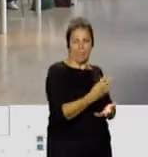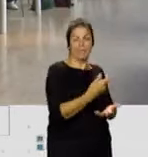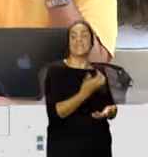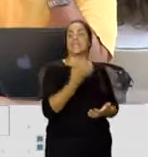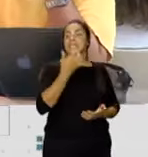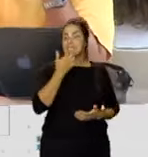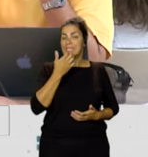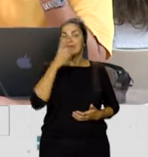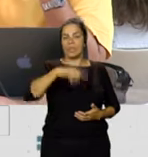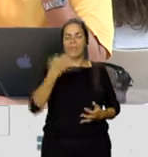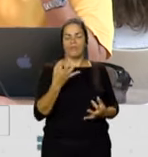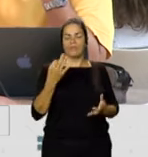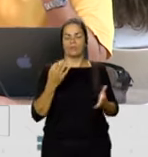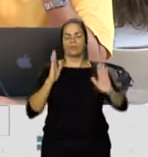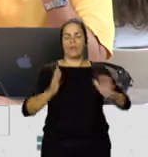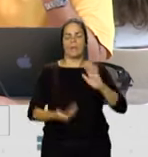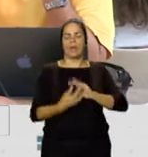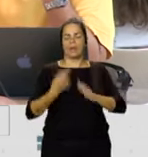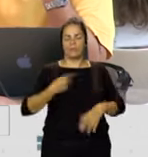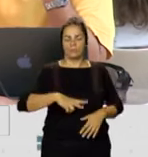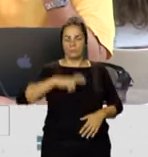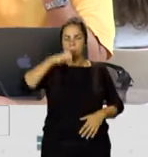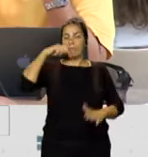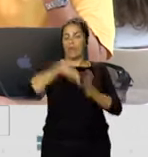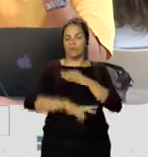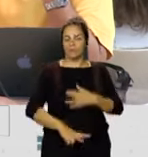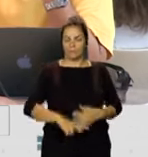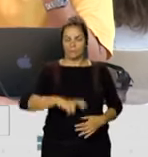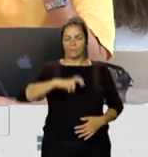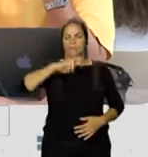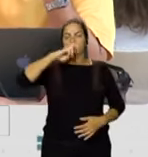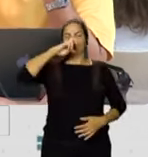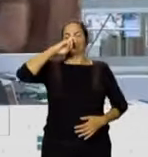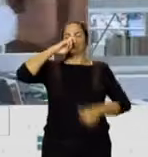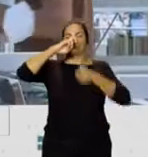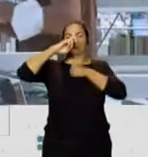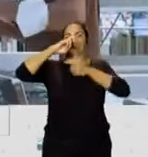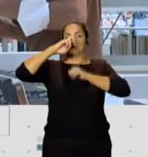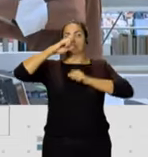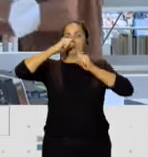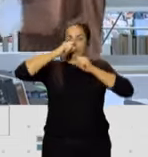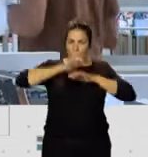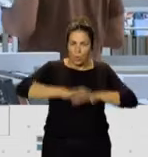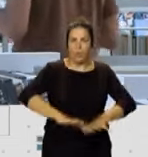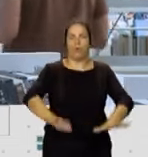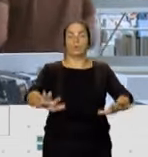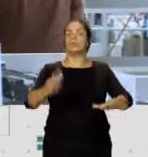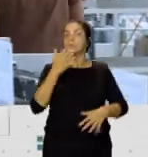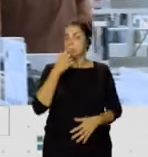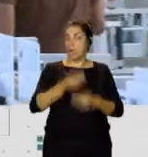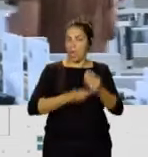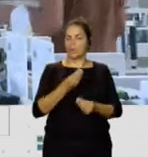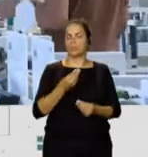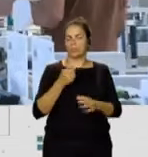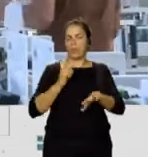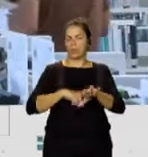Es decir, coger estas buenas inspiraciones, aguantar un poco y luego soltar profundamente. Eso, si lo haces en intervalos de